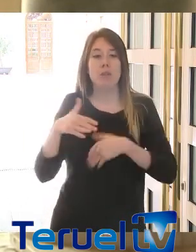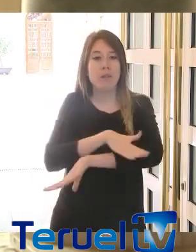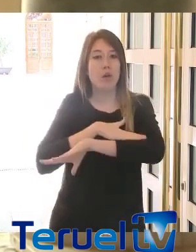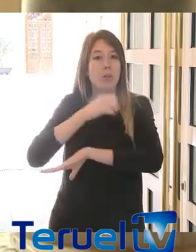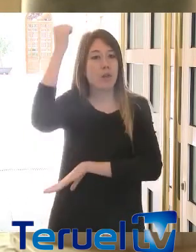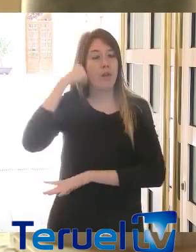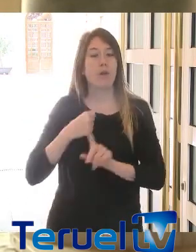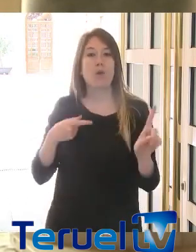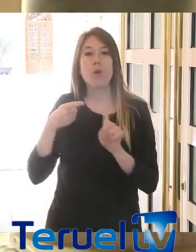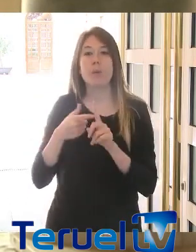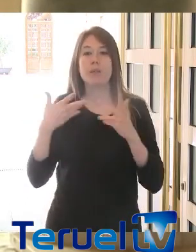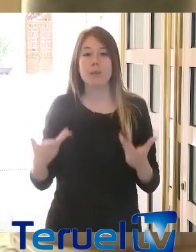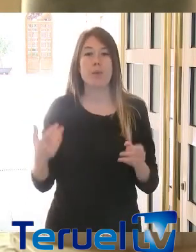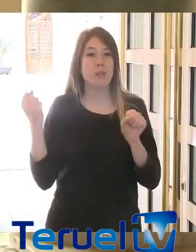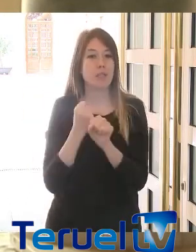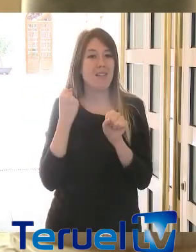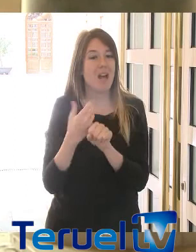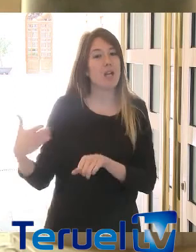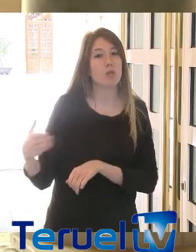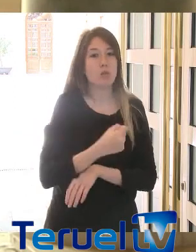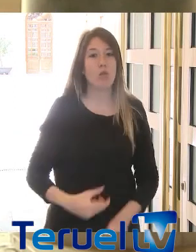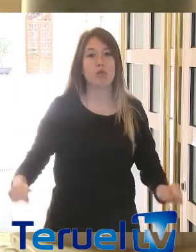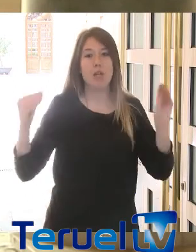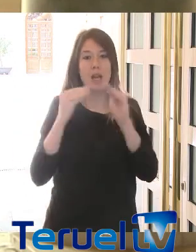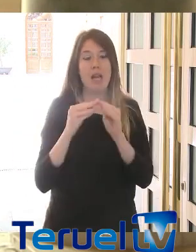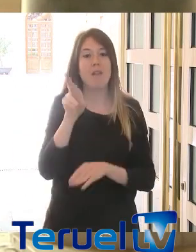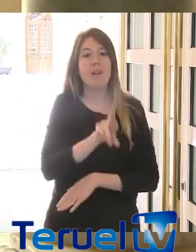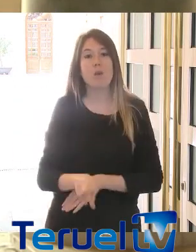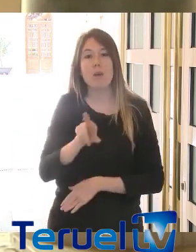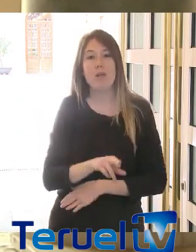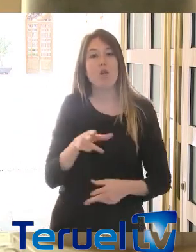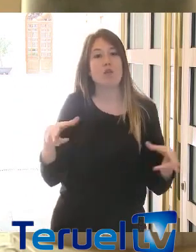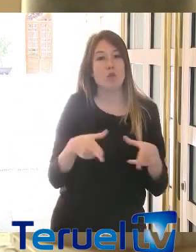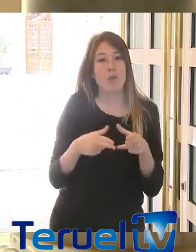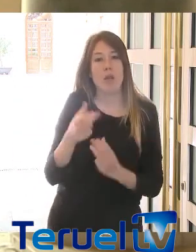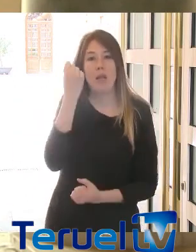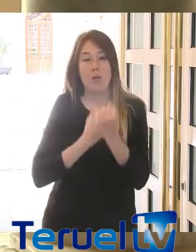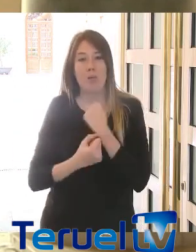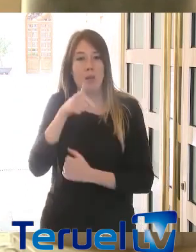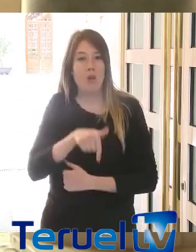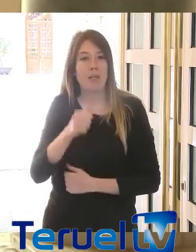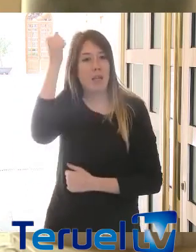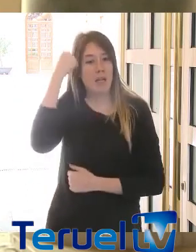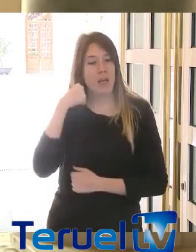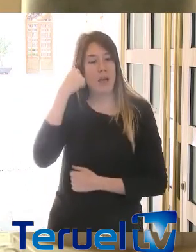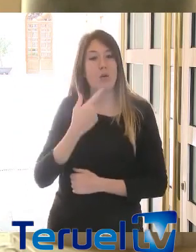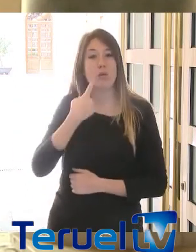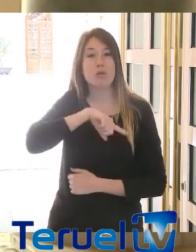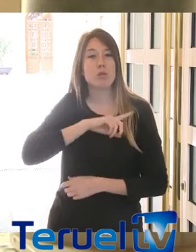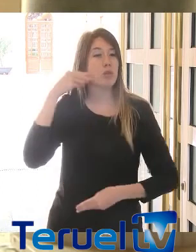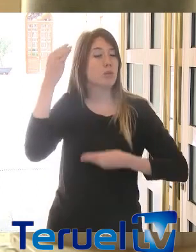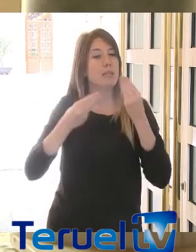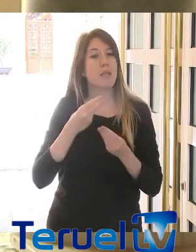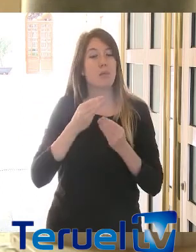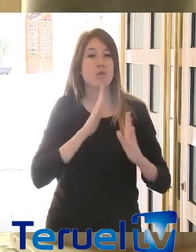todos conjuntamente en el plan de reconstrucción económico y social de Aragón. Pensamos que es un momento de